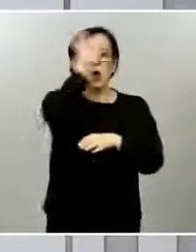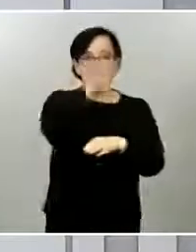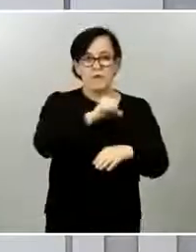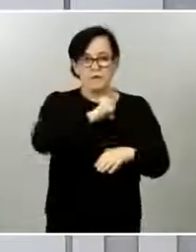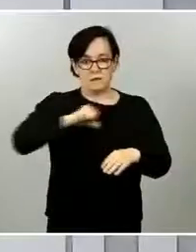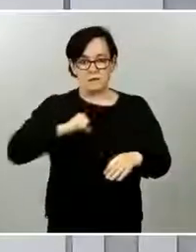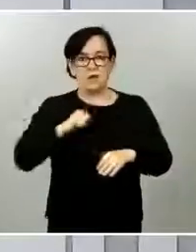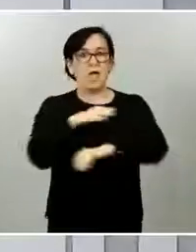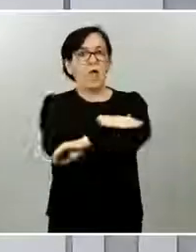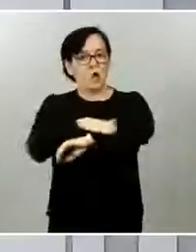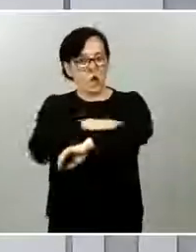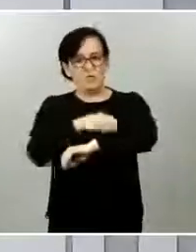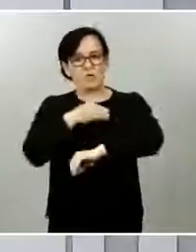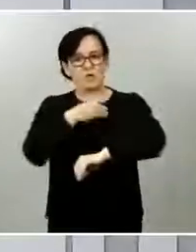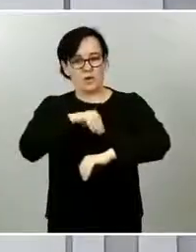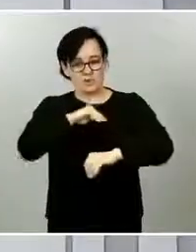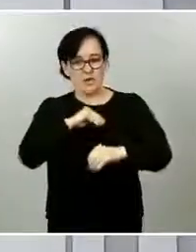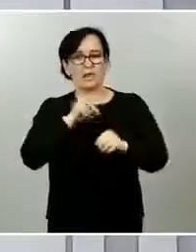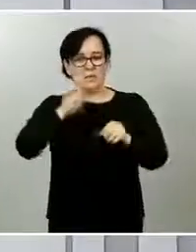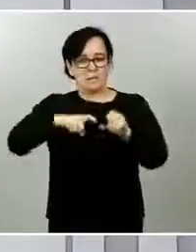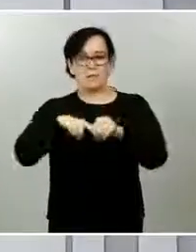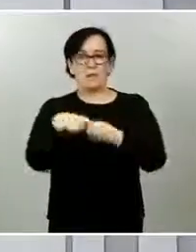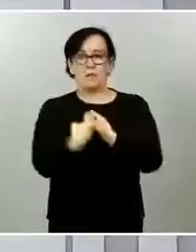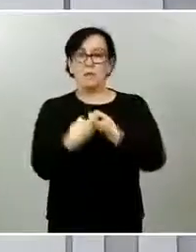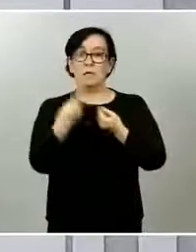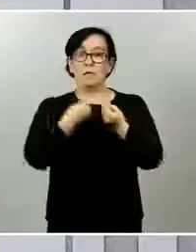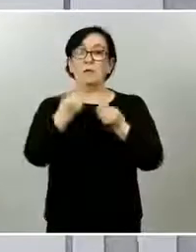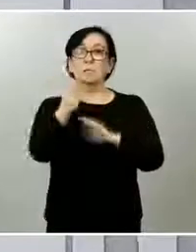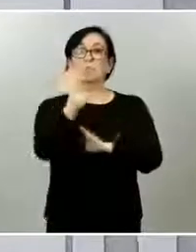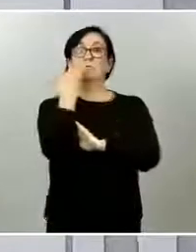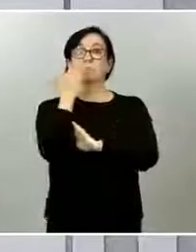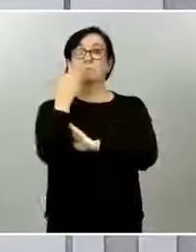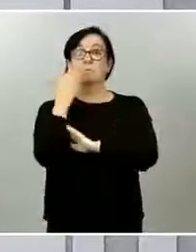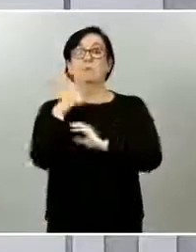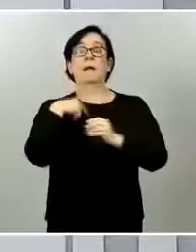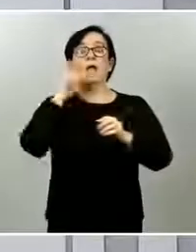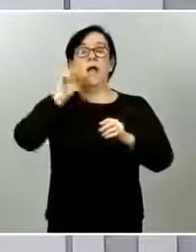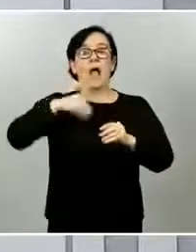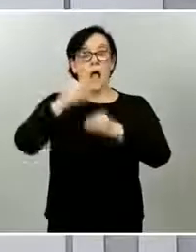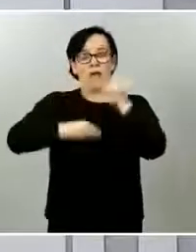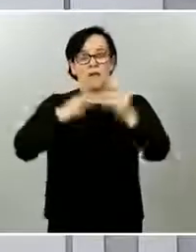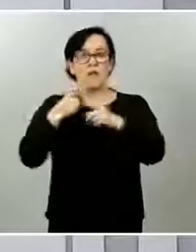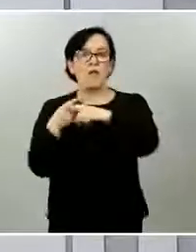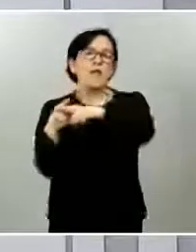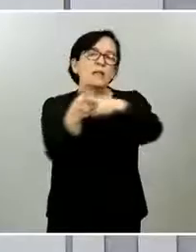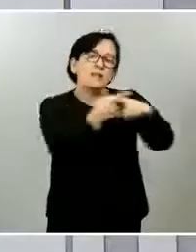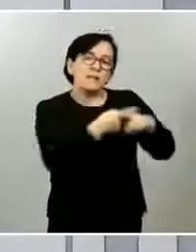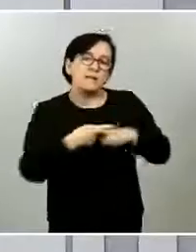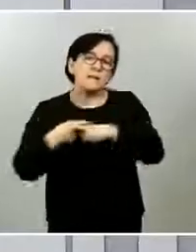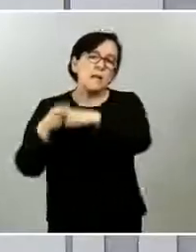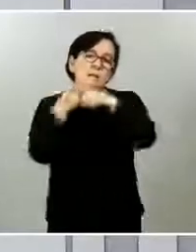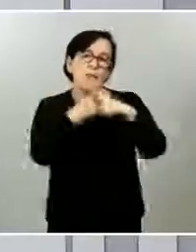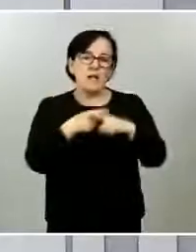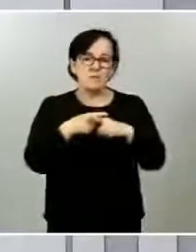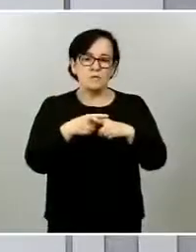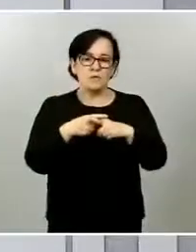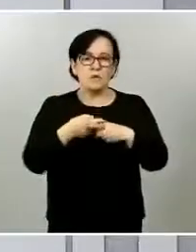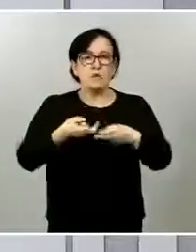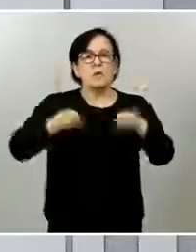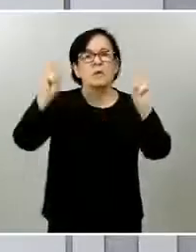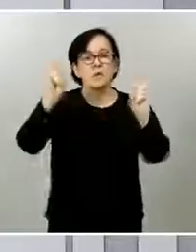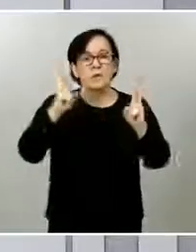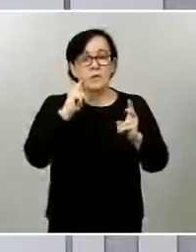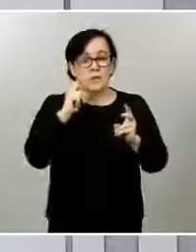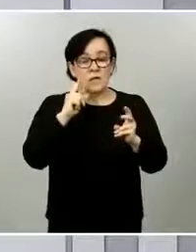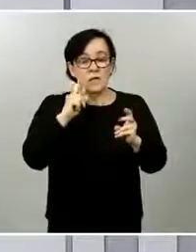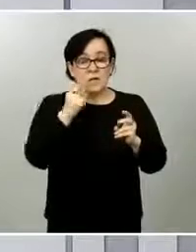la Dirección y Coordinación de la Gestión Tributaria, un órgano que está formado por representantes de las comunidades autónomas y del Gobierno de